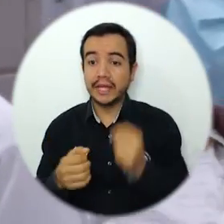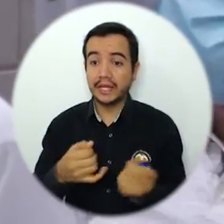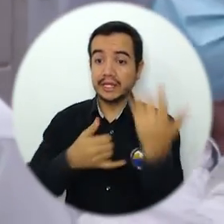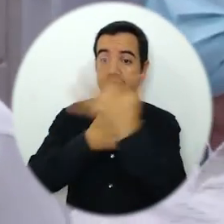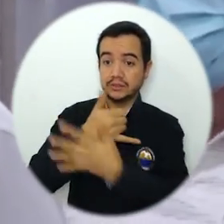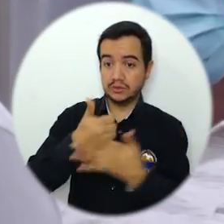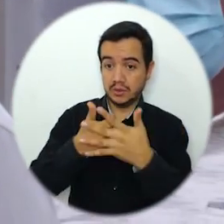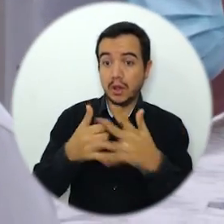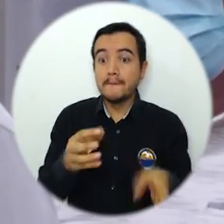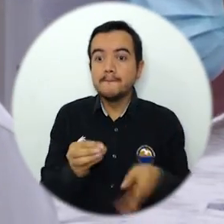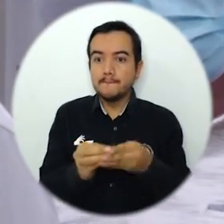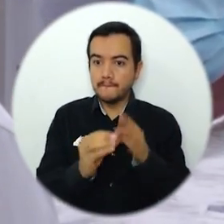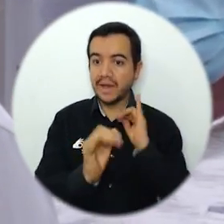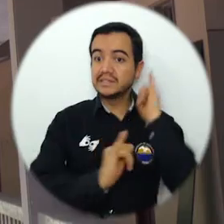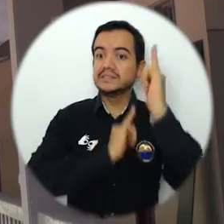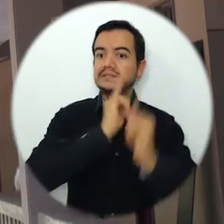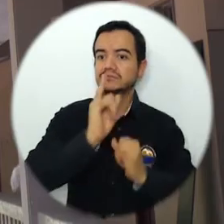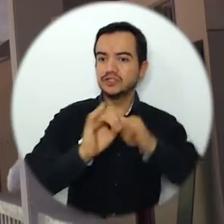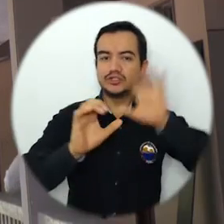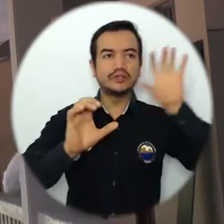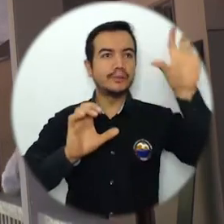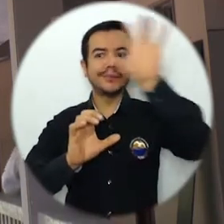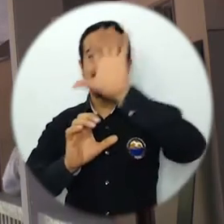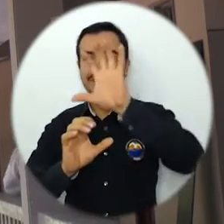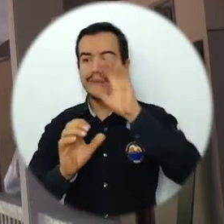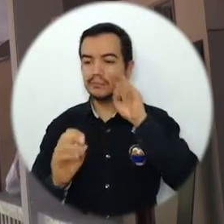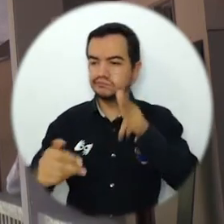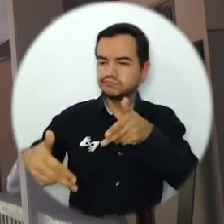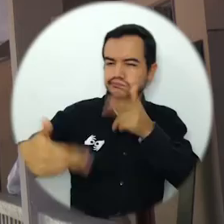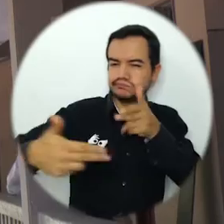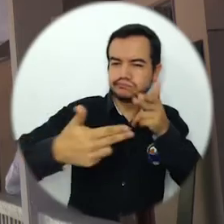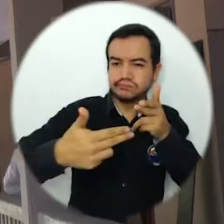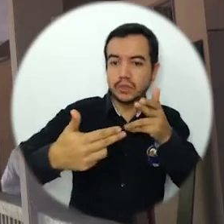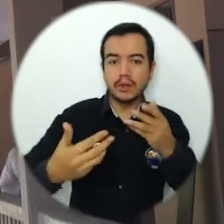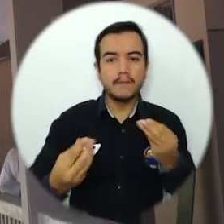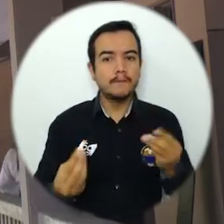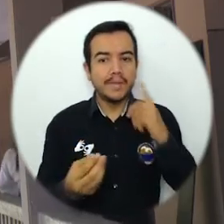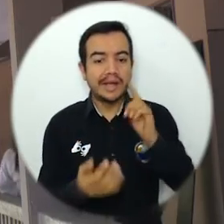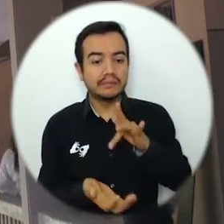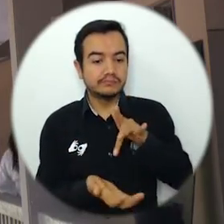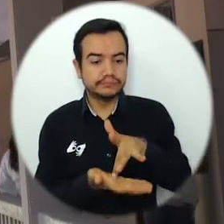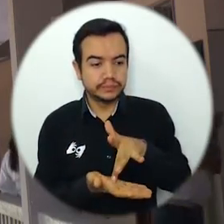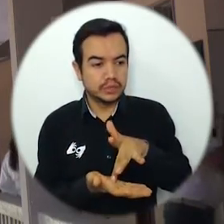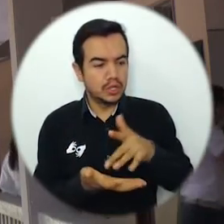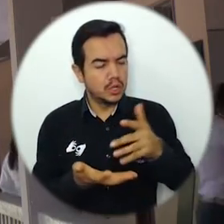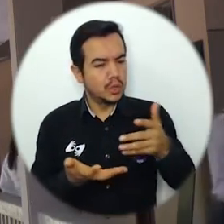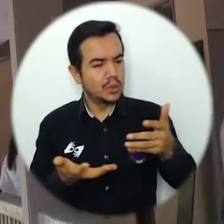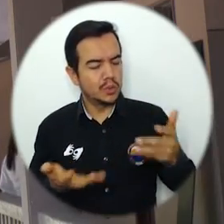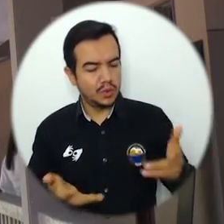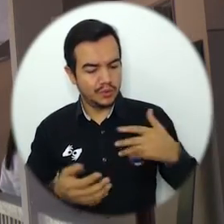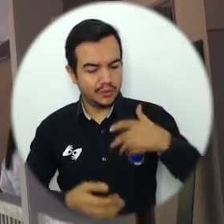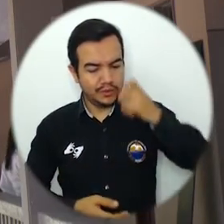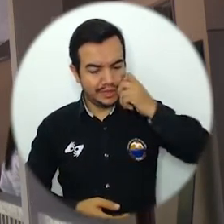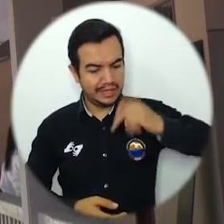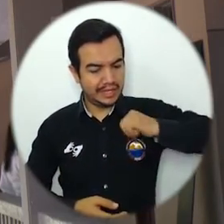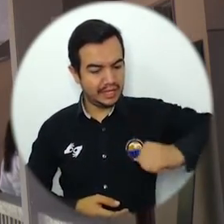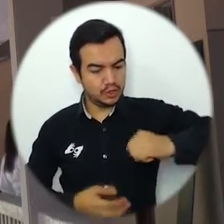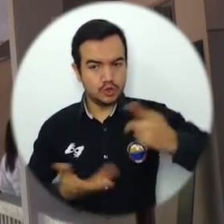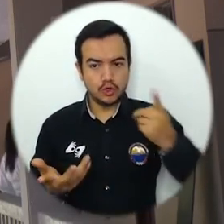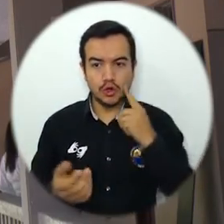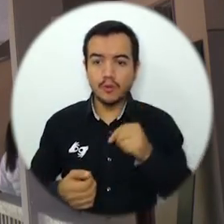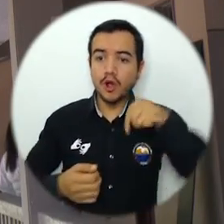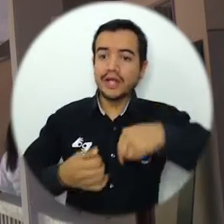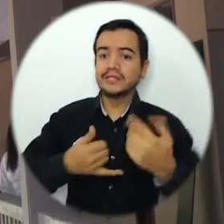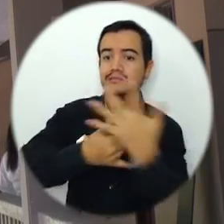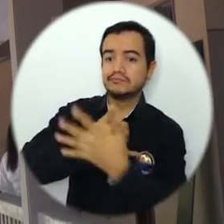nacional e internacional que viene participando de este encuentro y de cómo se están llevando los derechos